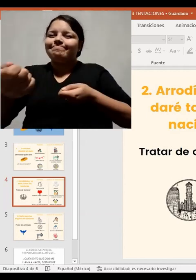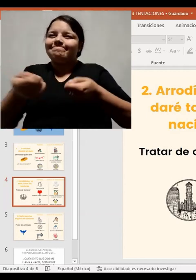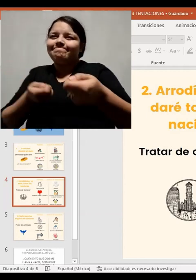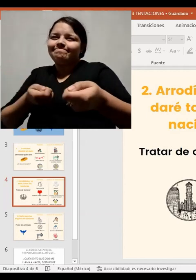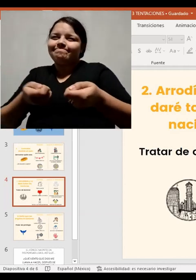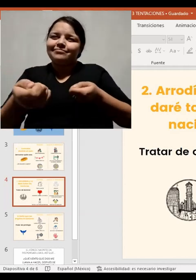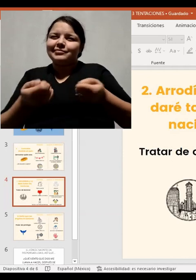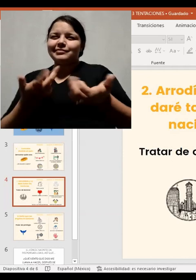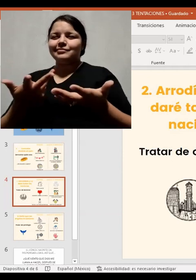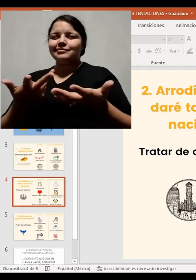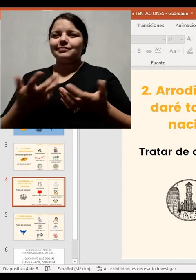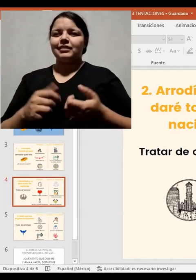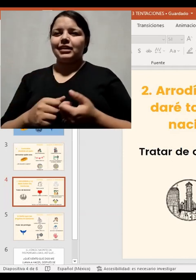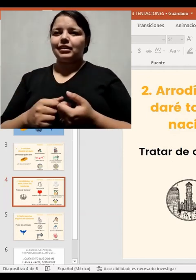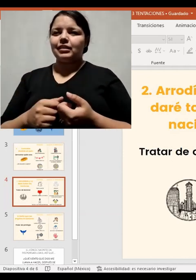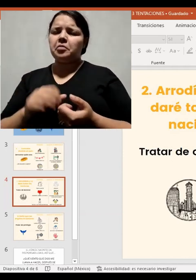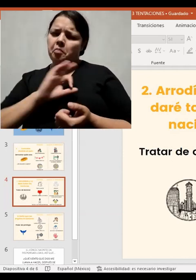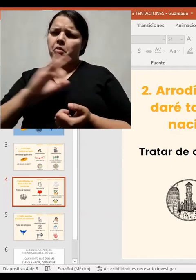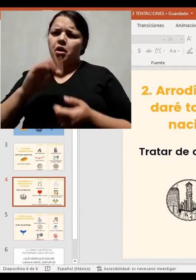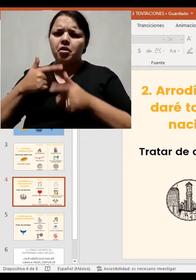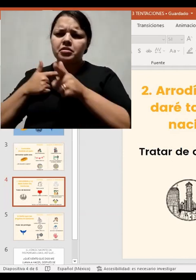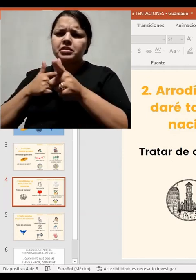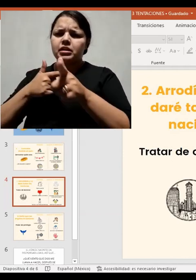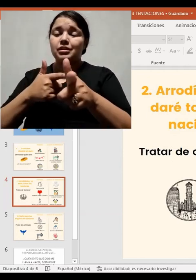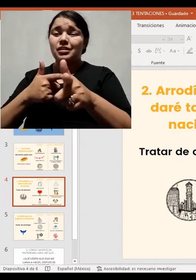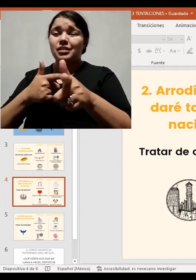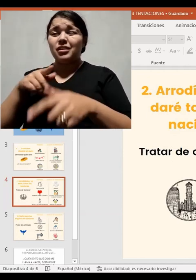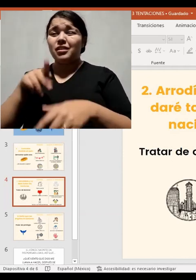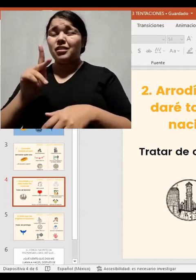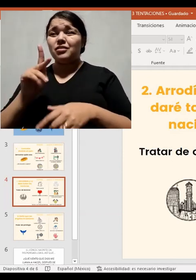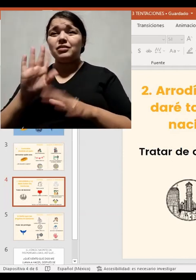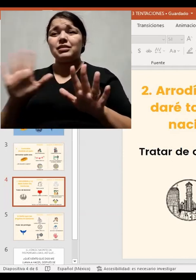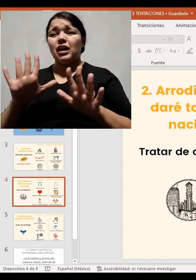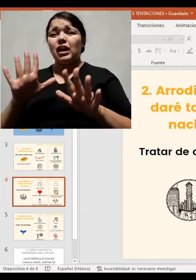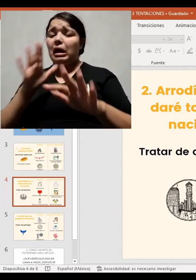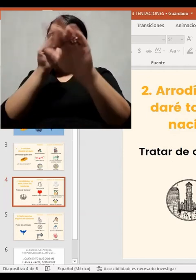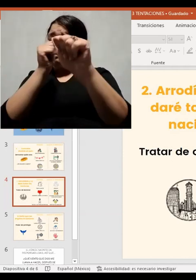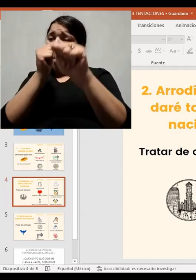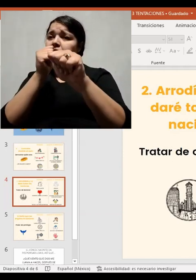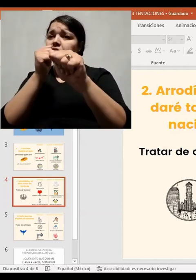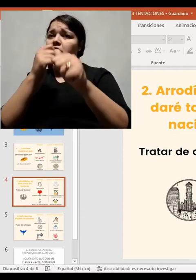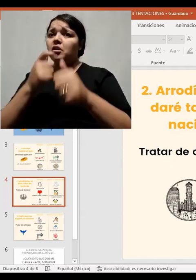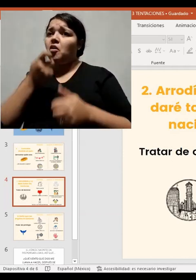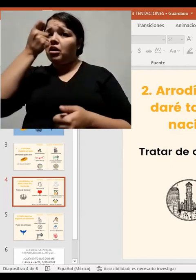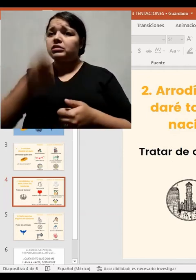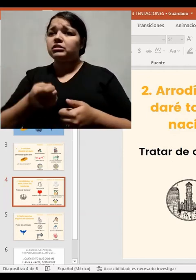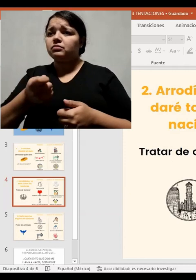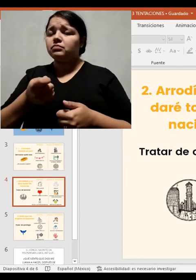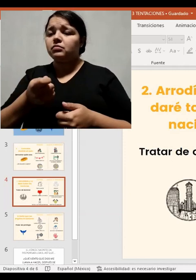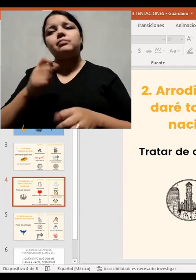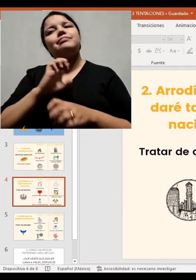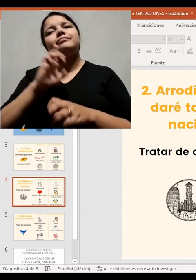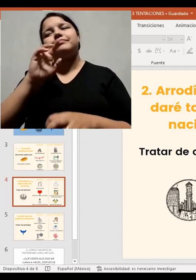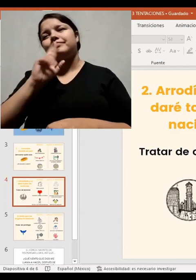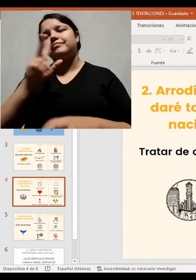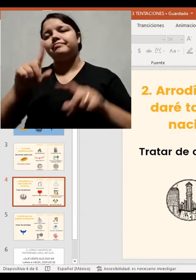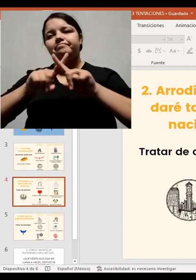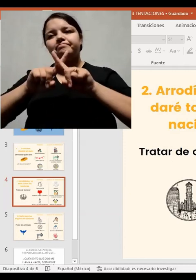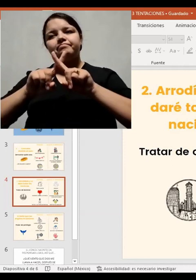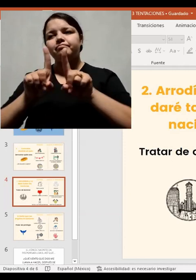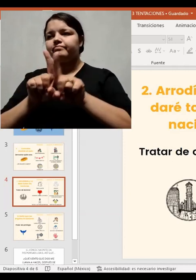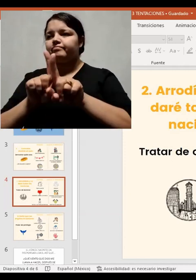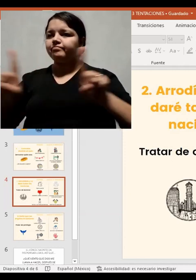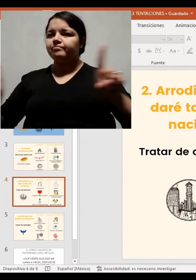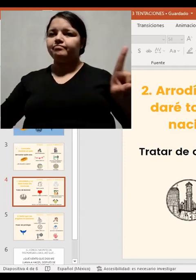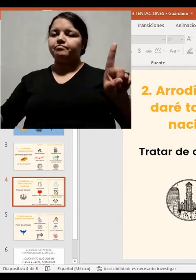sigan. Pero estar tratando de cambiar a tu pareja no es ni tu responsabilidad y tampoco es tu